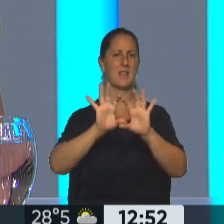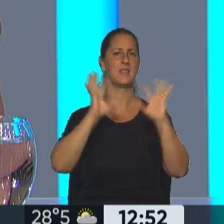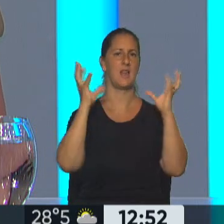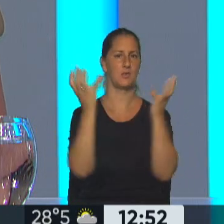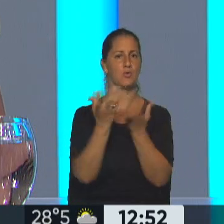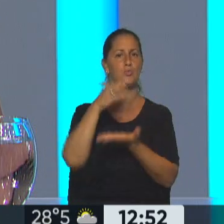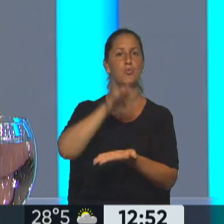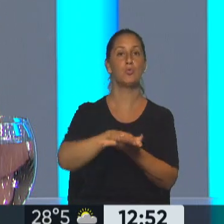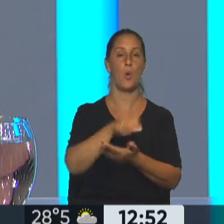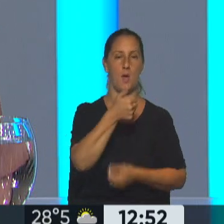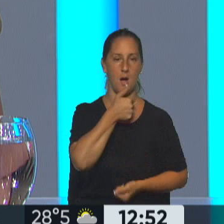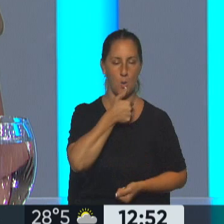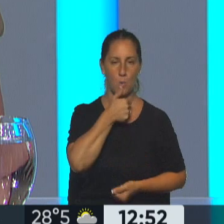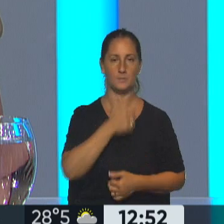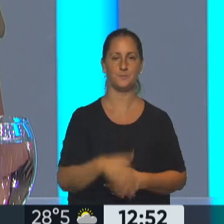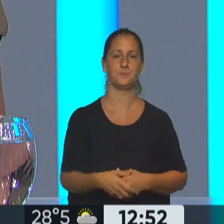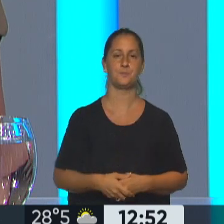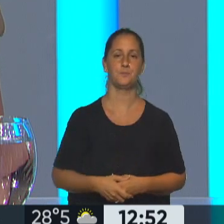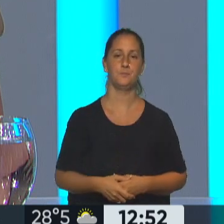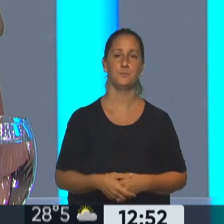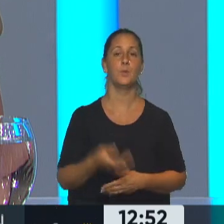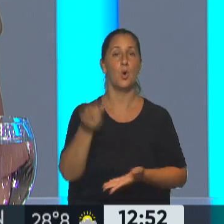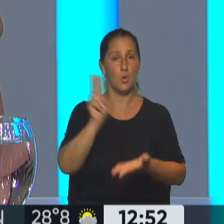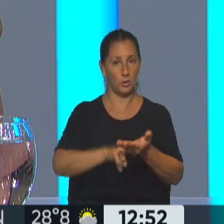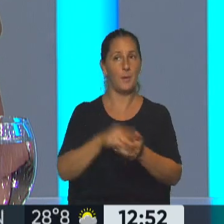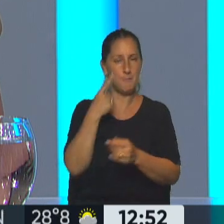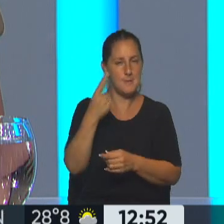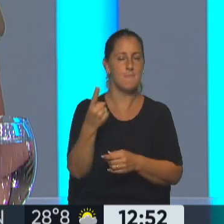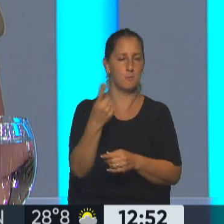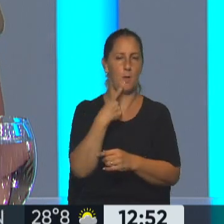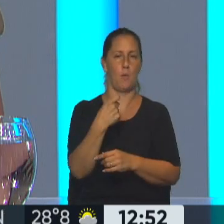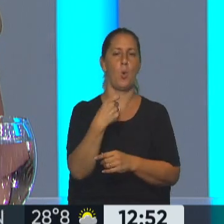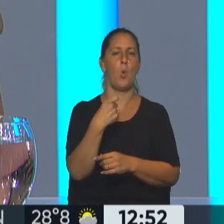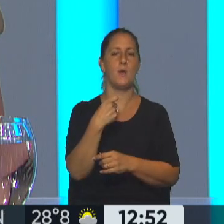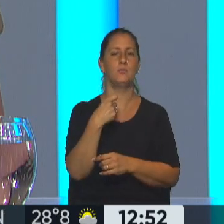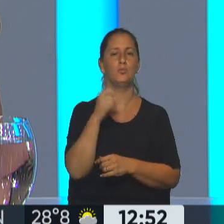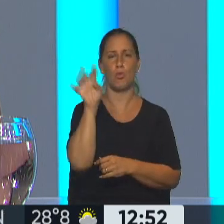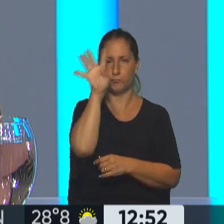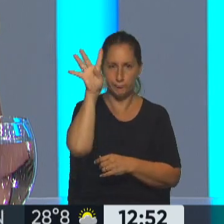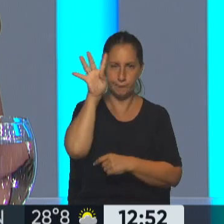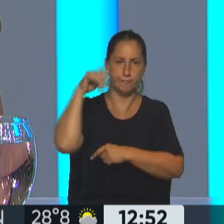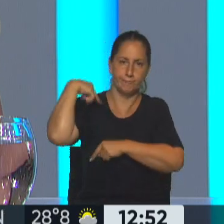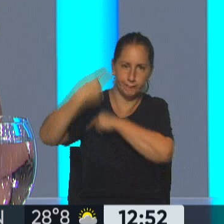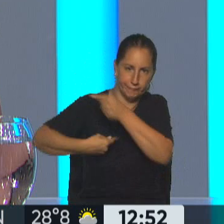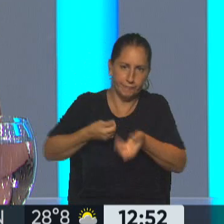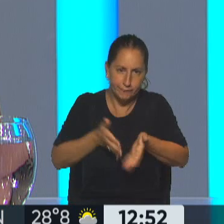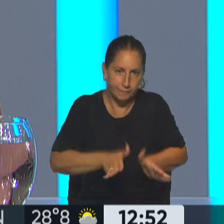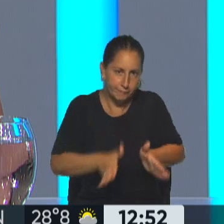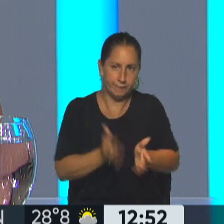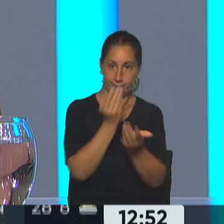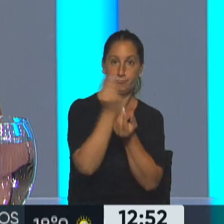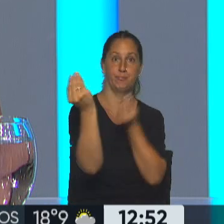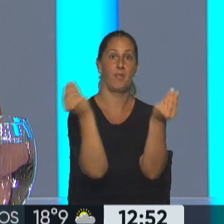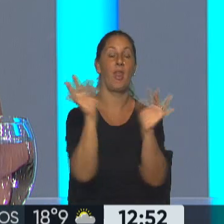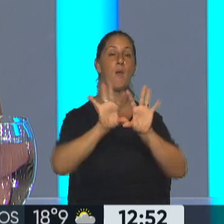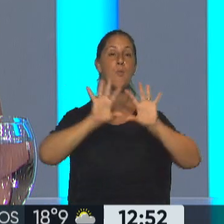sobre el agua. Y nuevamente vemos a nuestros hermanos, hermanas, que son gestores internacionales, referentes de pueblos indígenas del